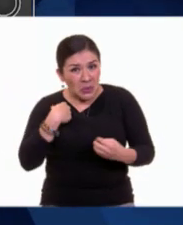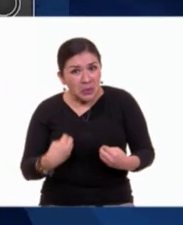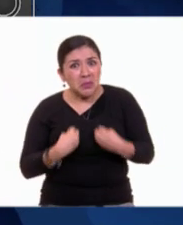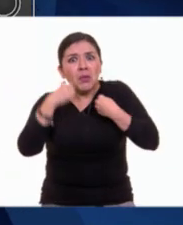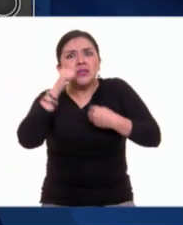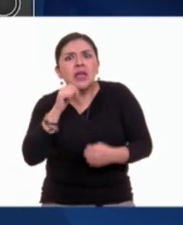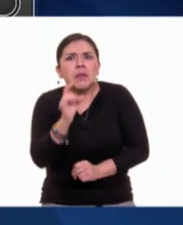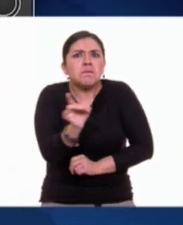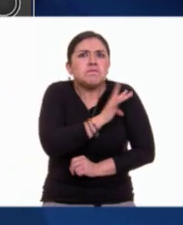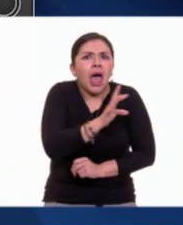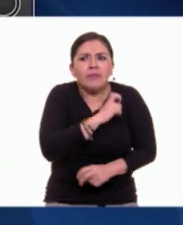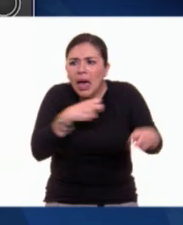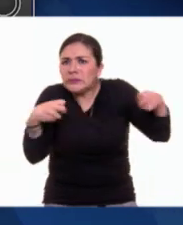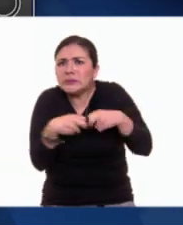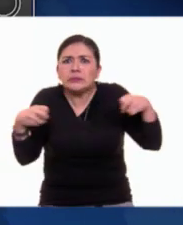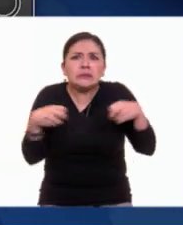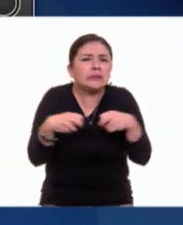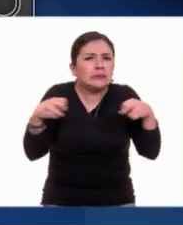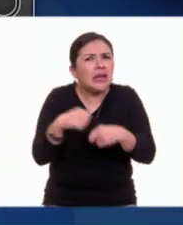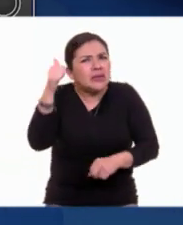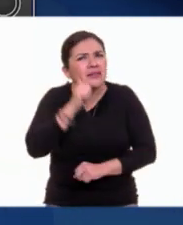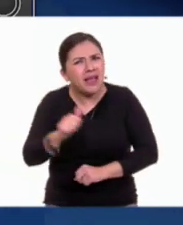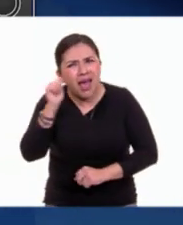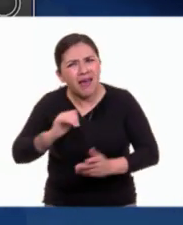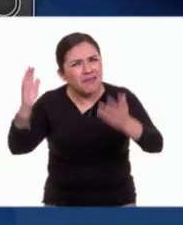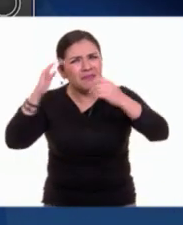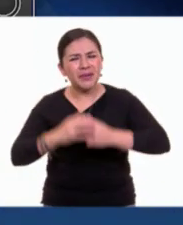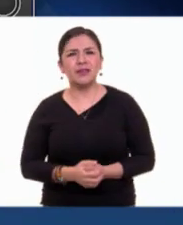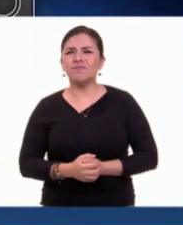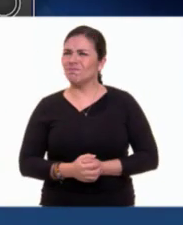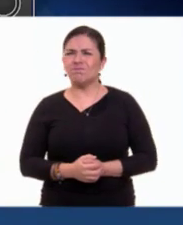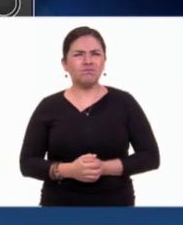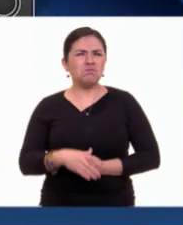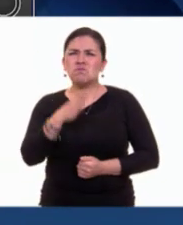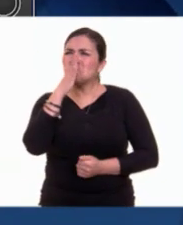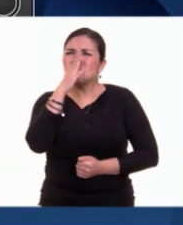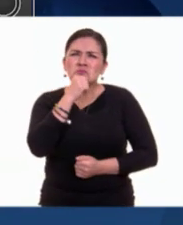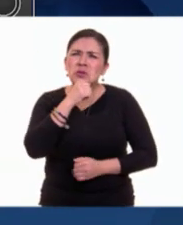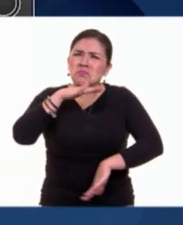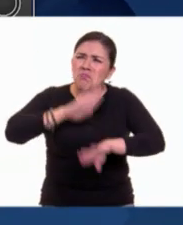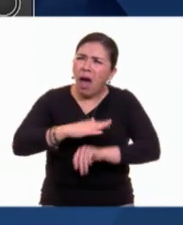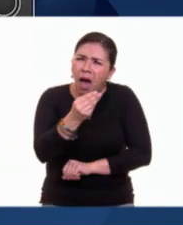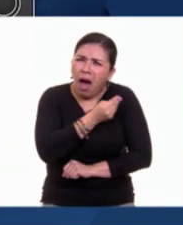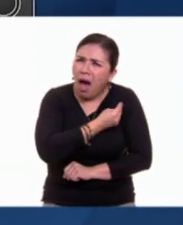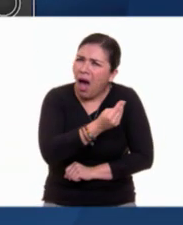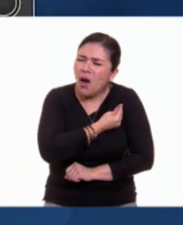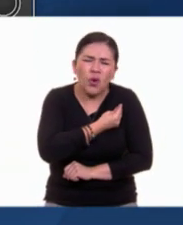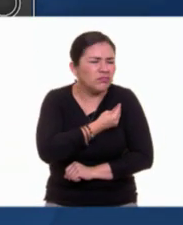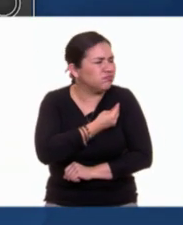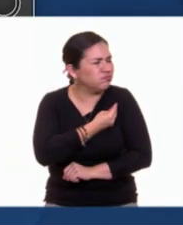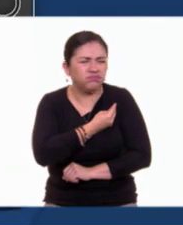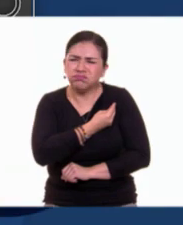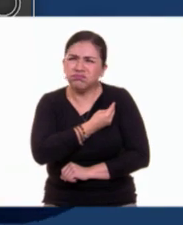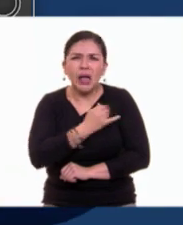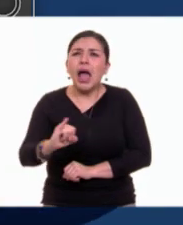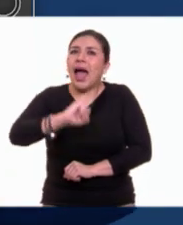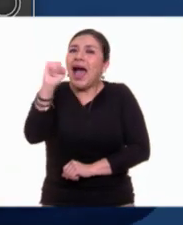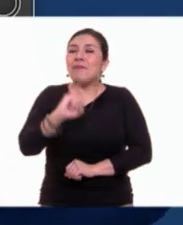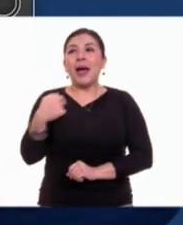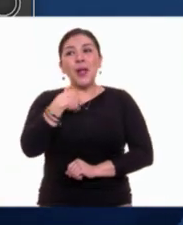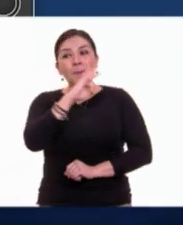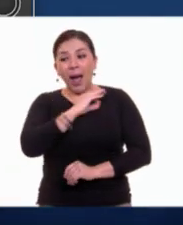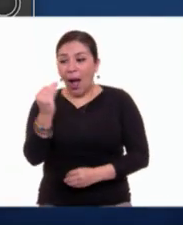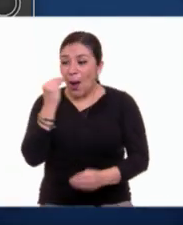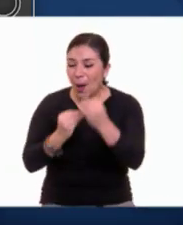ajustados, temblando todo el tiempo. Ya no podemos más. Nunca podemos